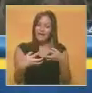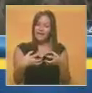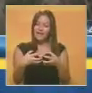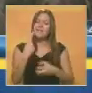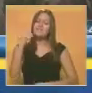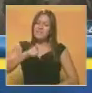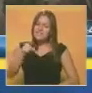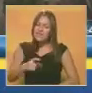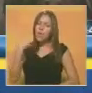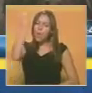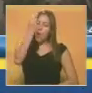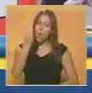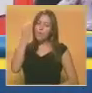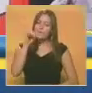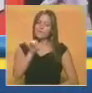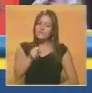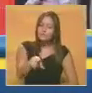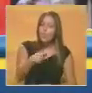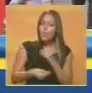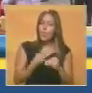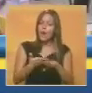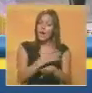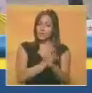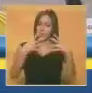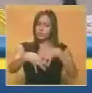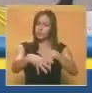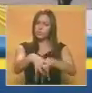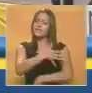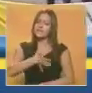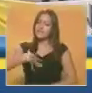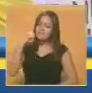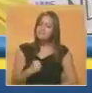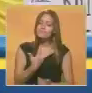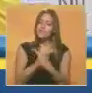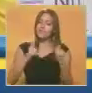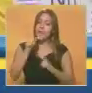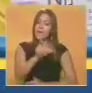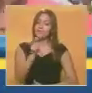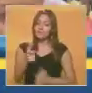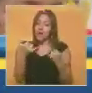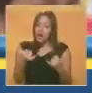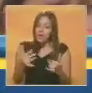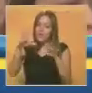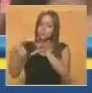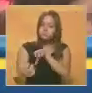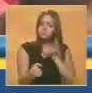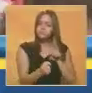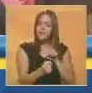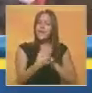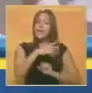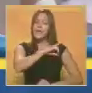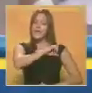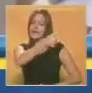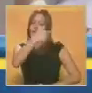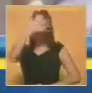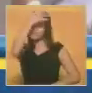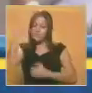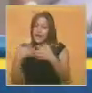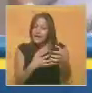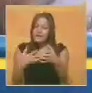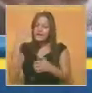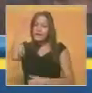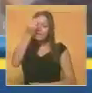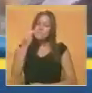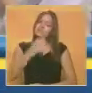exigencia que en su opinión se hizo en las marchas convocadas para exigir la libertad de quienes están en cautiverio. El jefe de la guerrilla señaló que le conmovió las